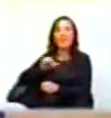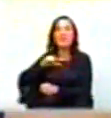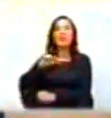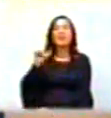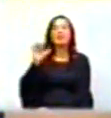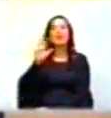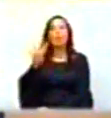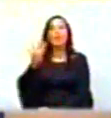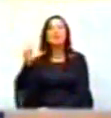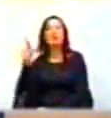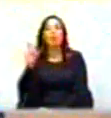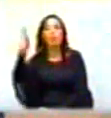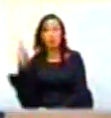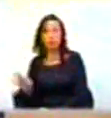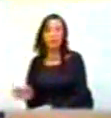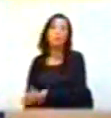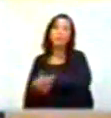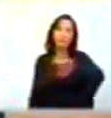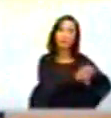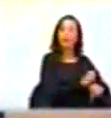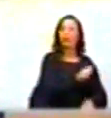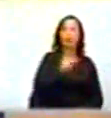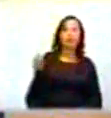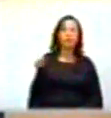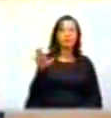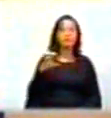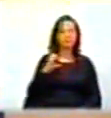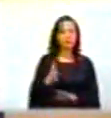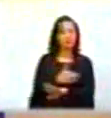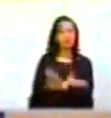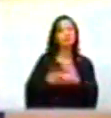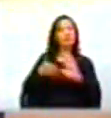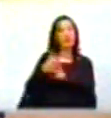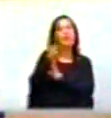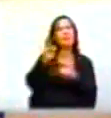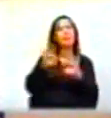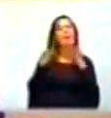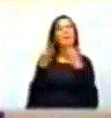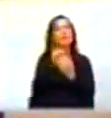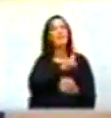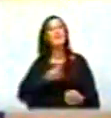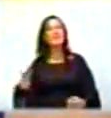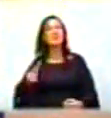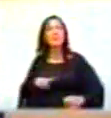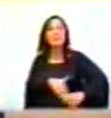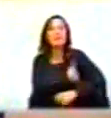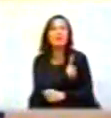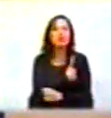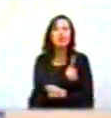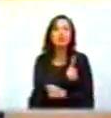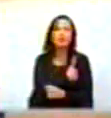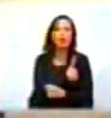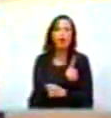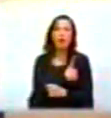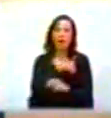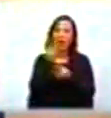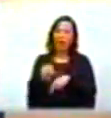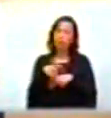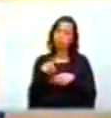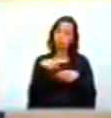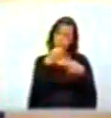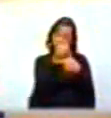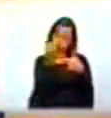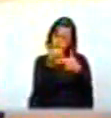del cual resultó beneficiada, se ha denunciado, incluso la familia del viceministro de Agricultura, hay un par de cifras que a me